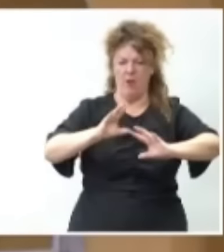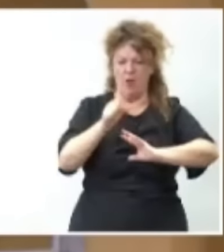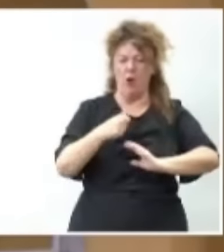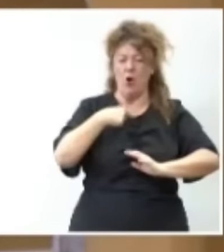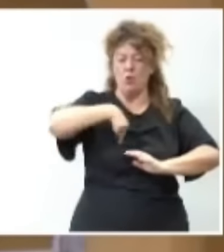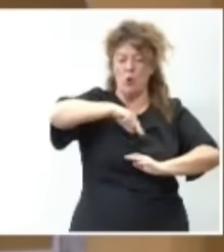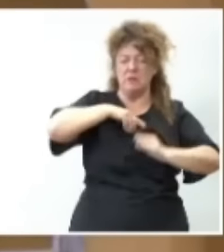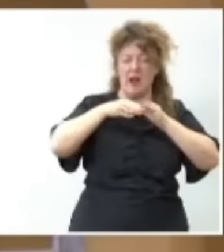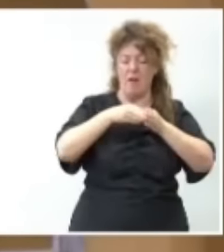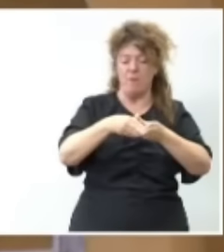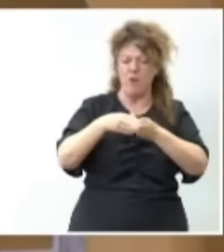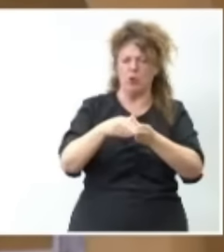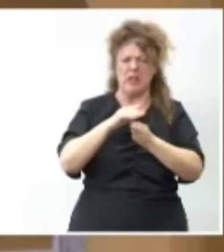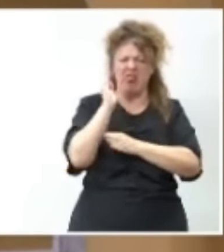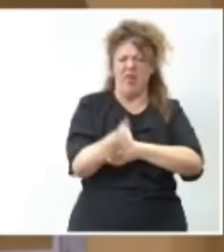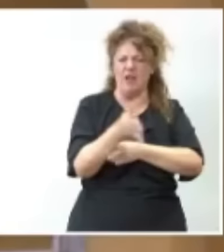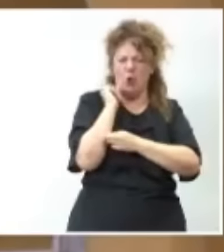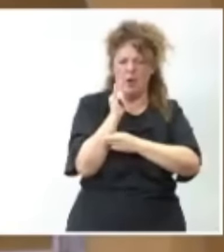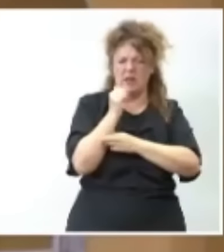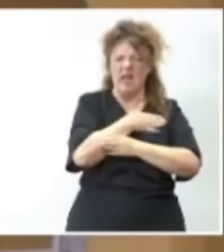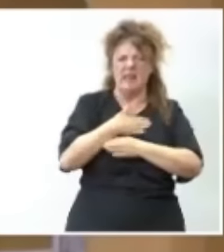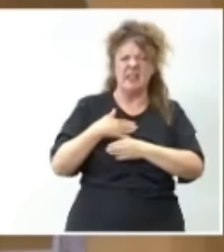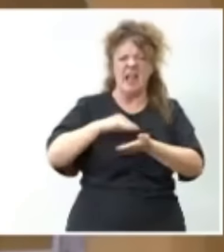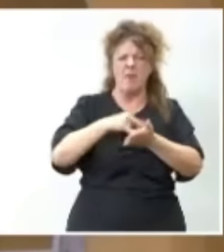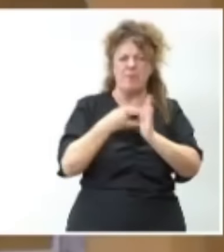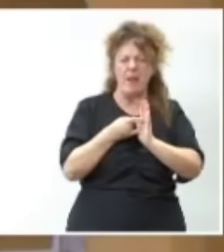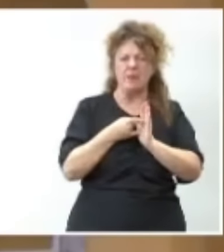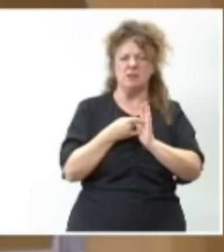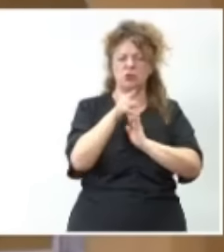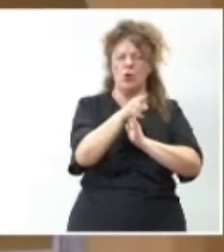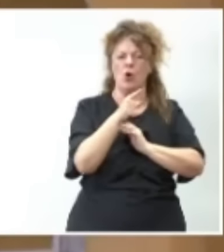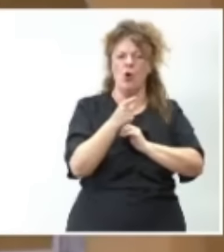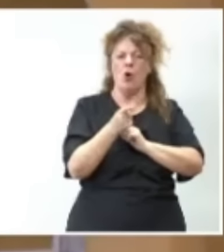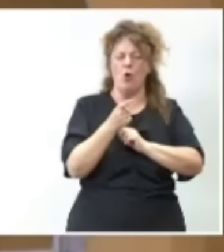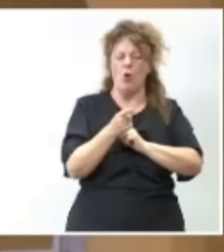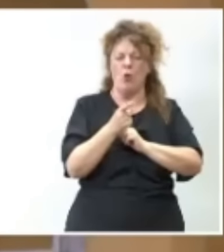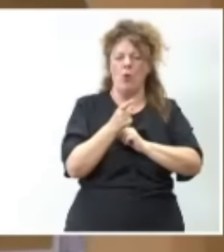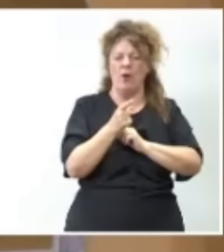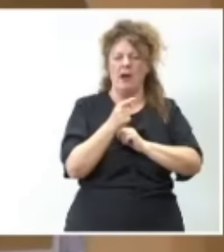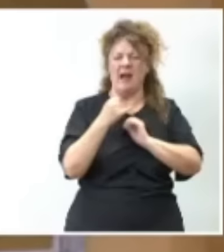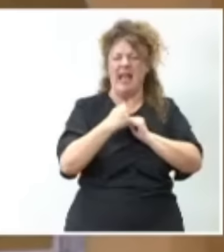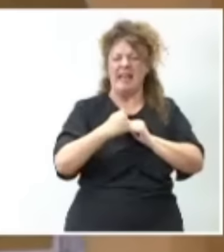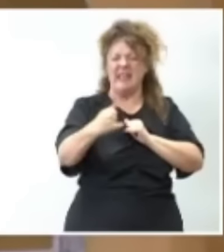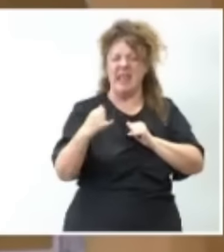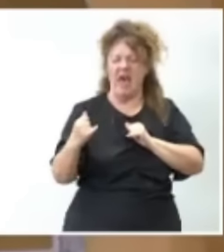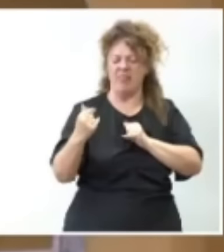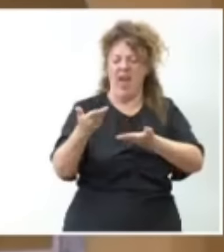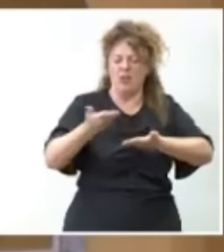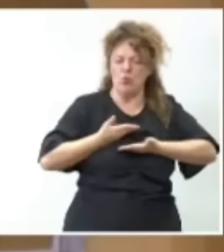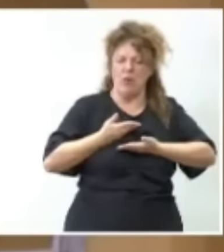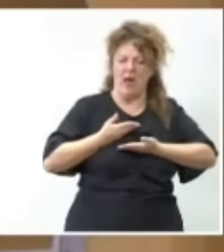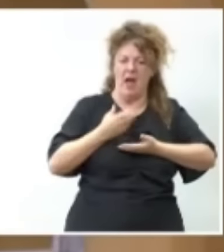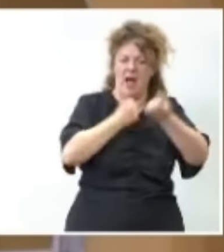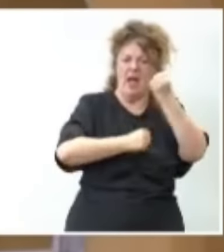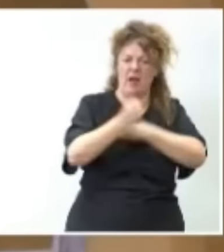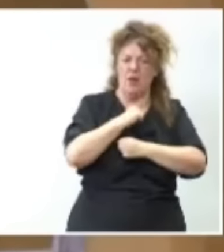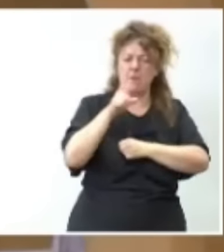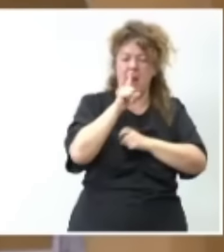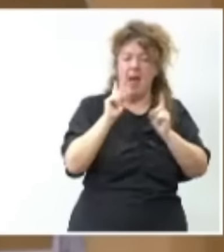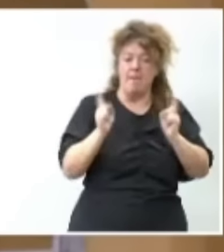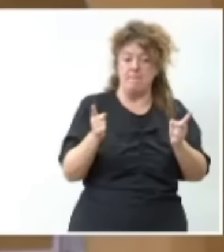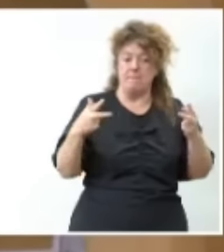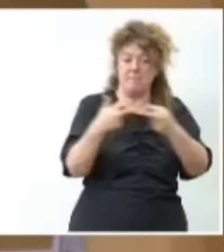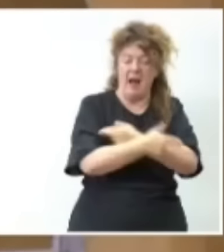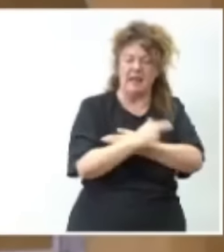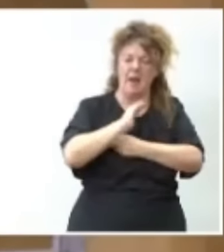sufriendo unos daños irreparables. ¿Tiene previsto su ministerio sacar una línea de ayuda económica para paliar los perjuicios